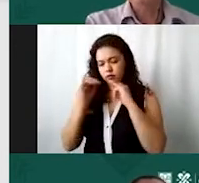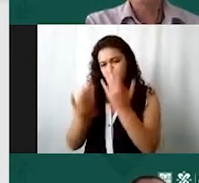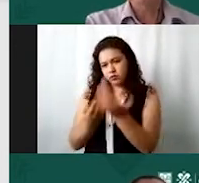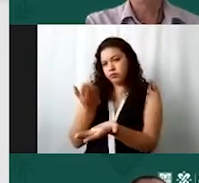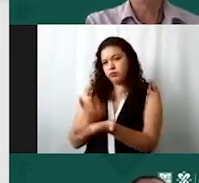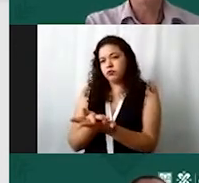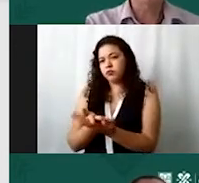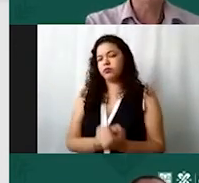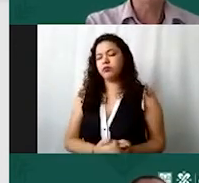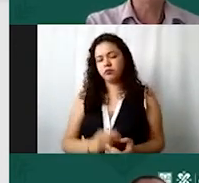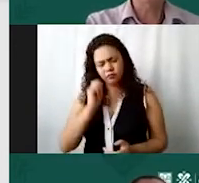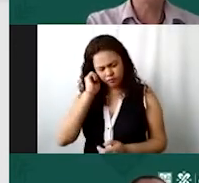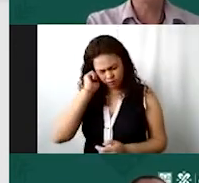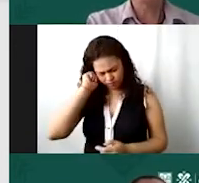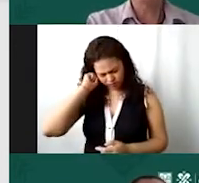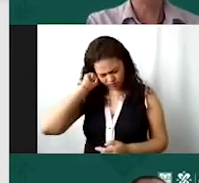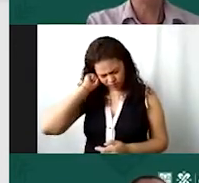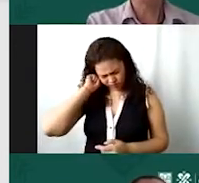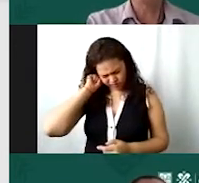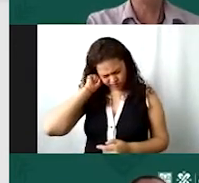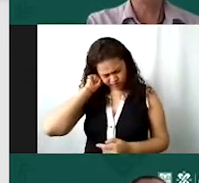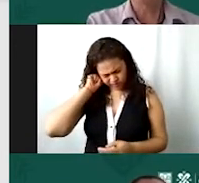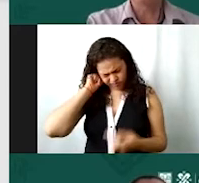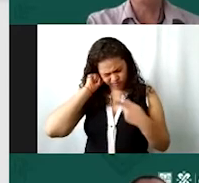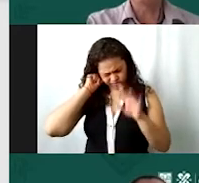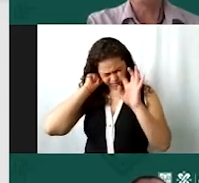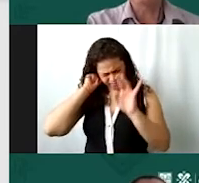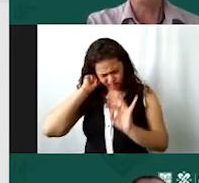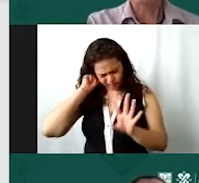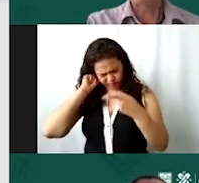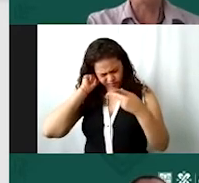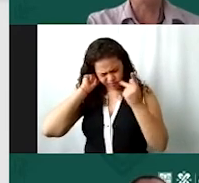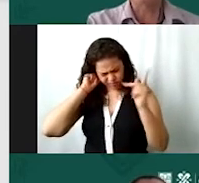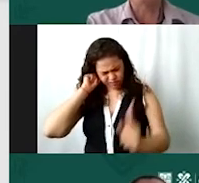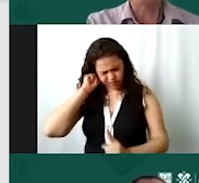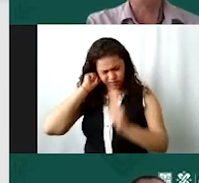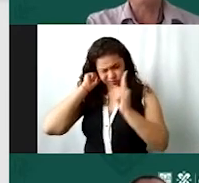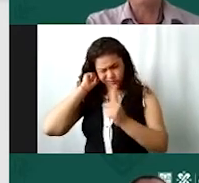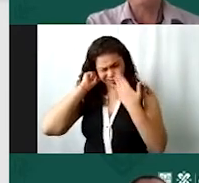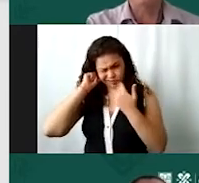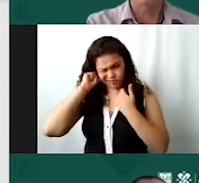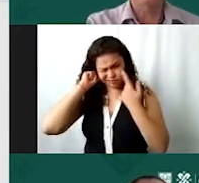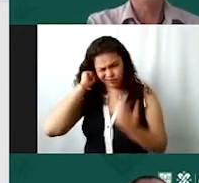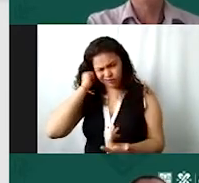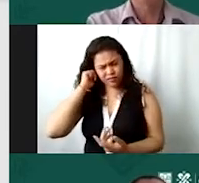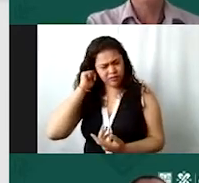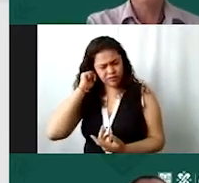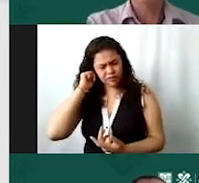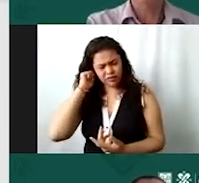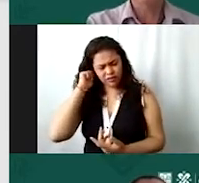este pueden tener ustedes su propia redacción y no hay mayor problema siempre y cuando en esencia